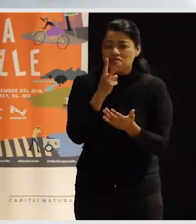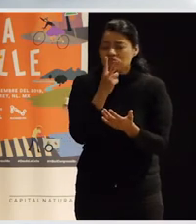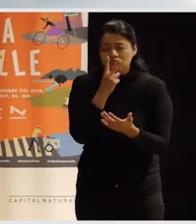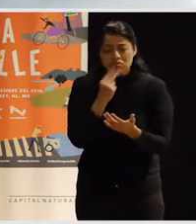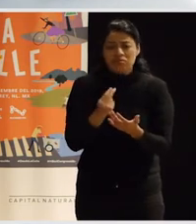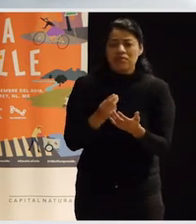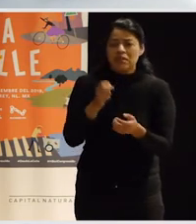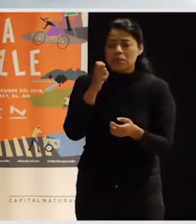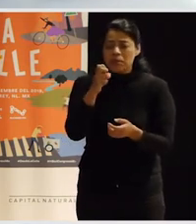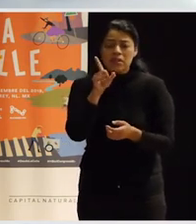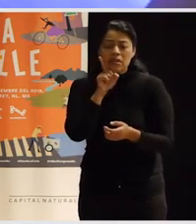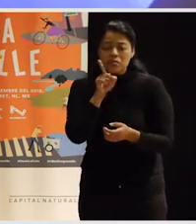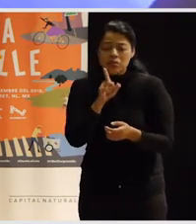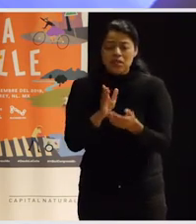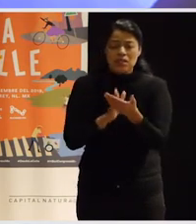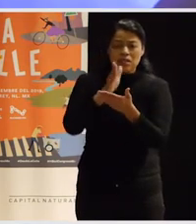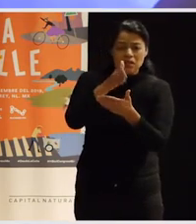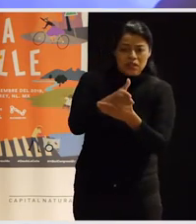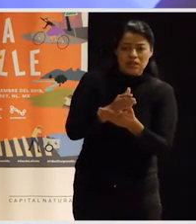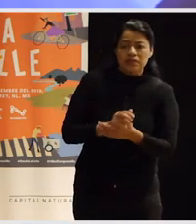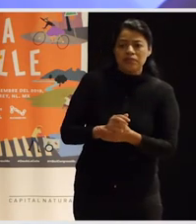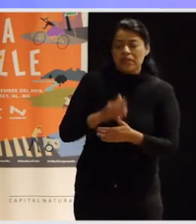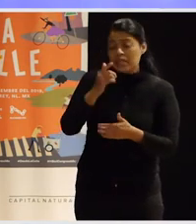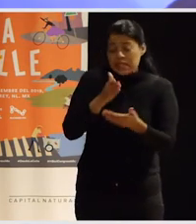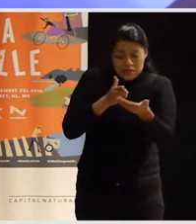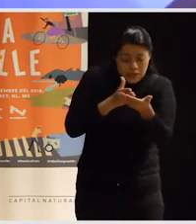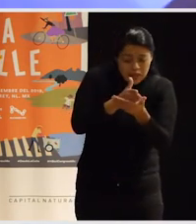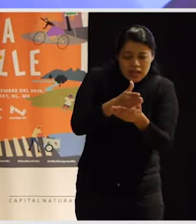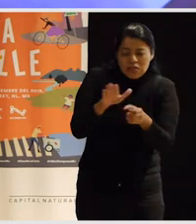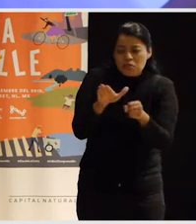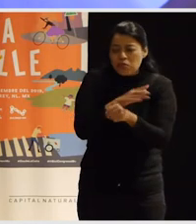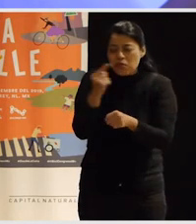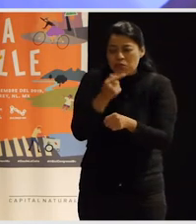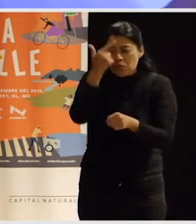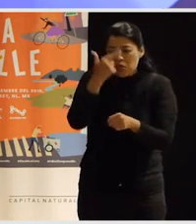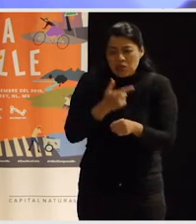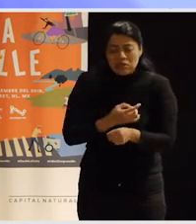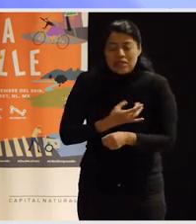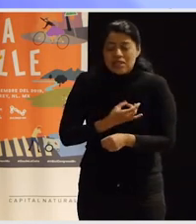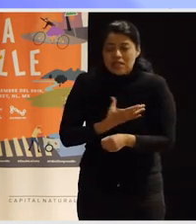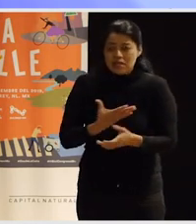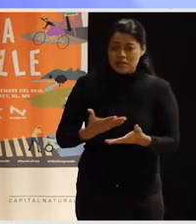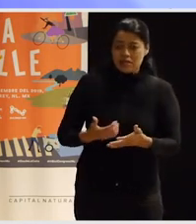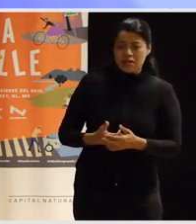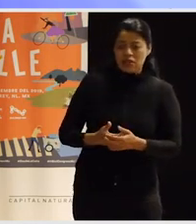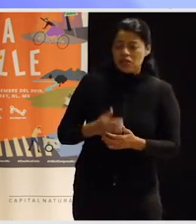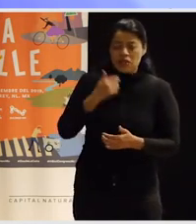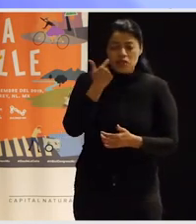ellas pasaran por ahí, sobre todo de noche, y que eran espacios, sobre todo, que evitaban pasar, ¿no?